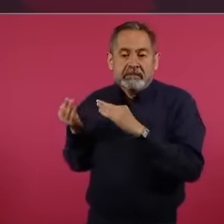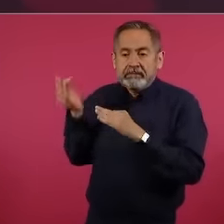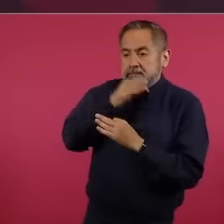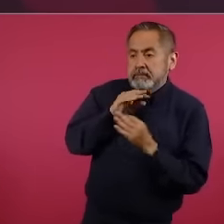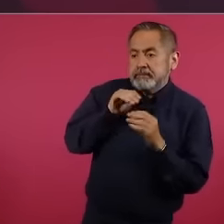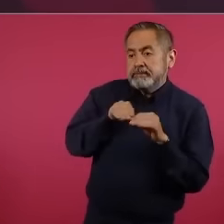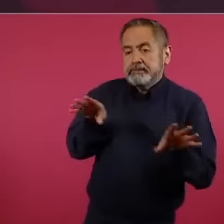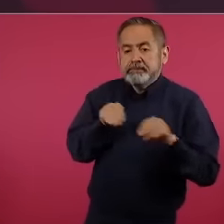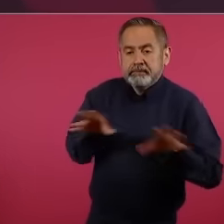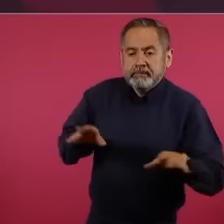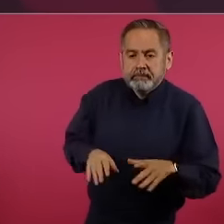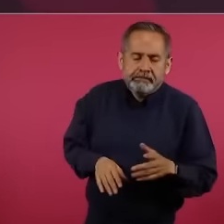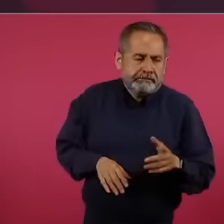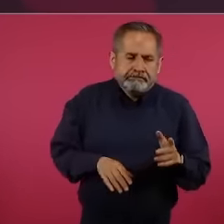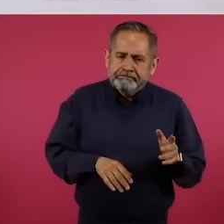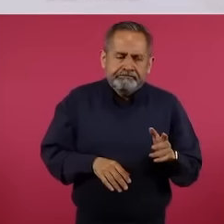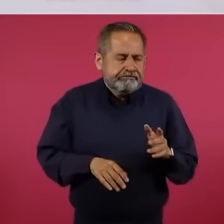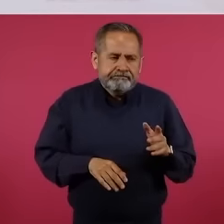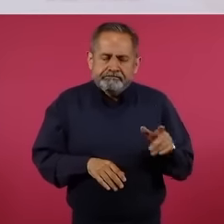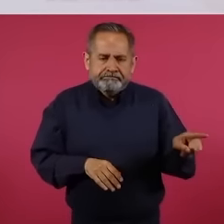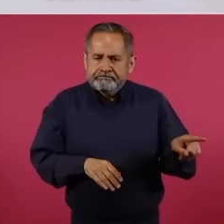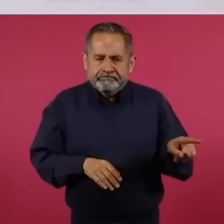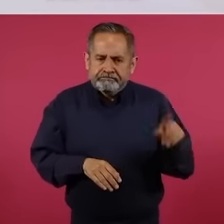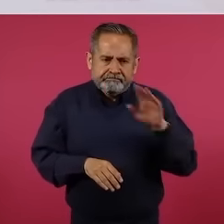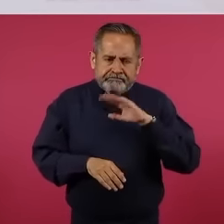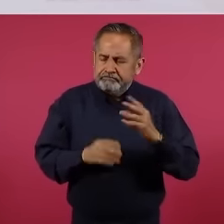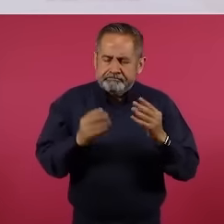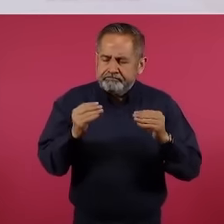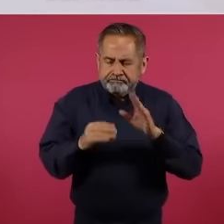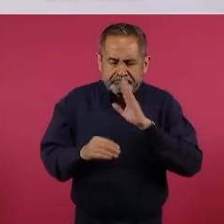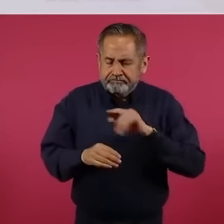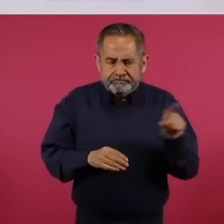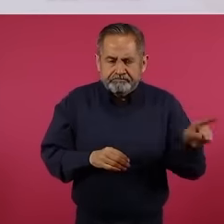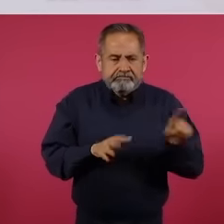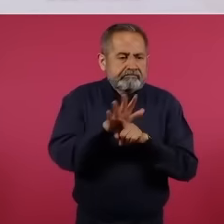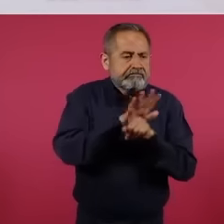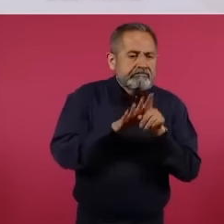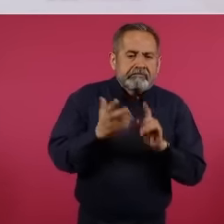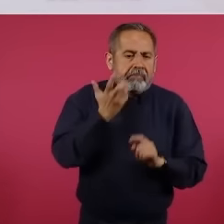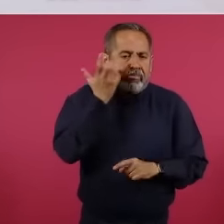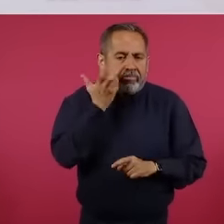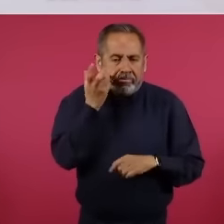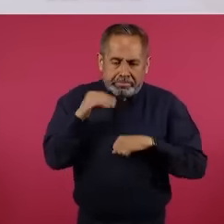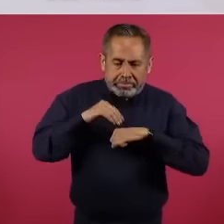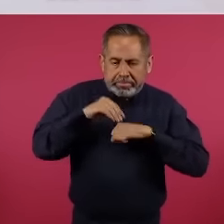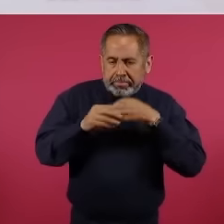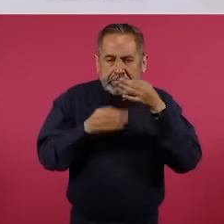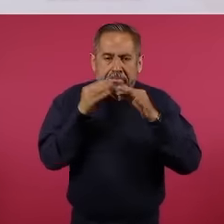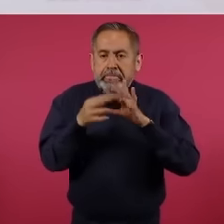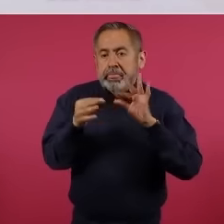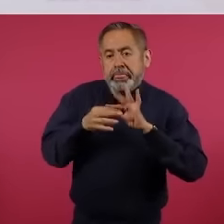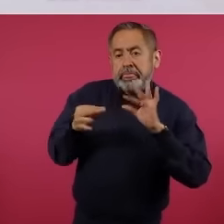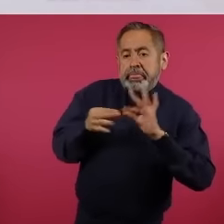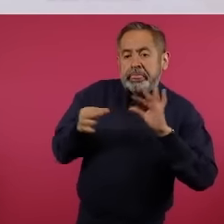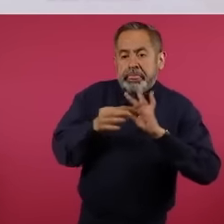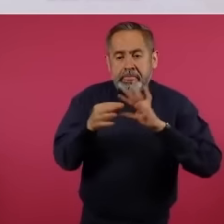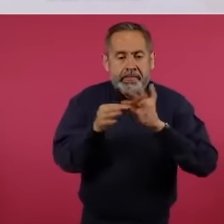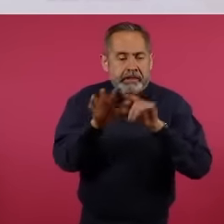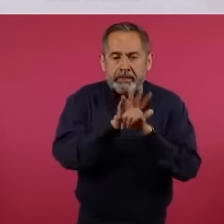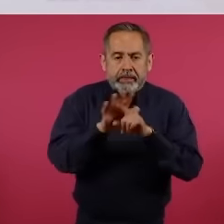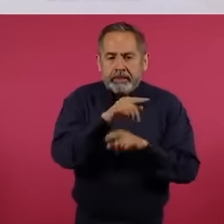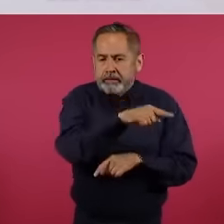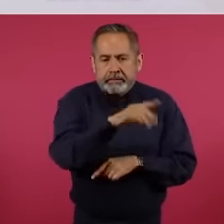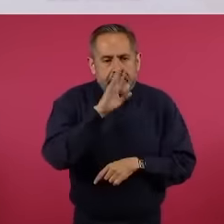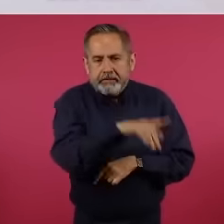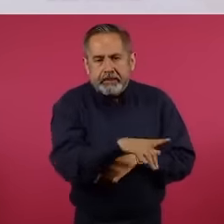manipulación en este